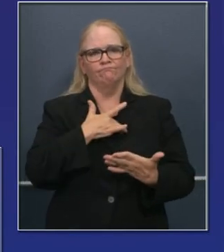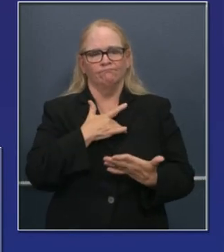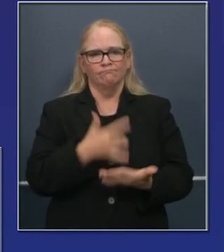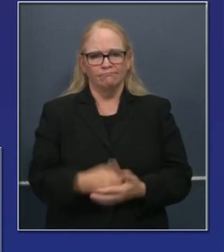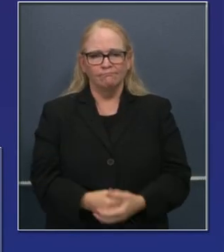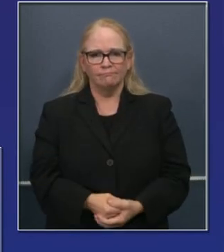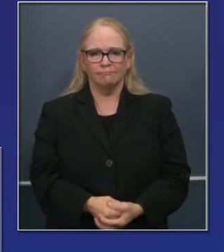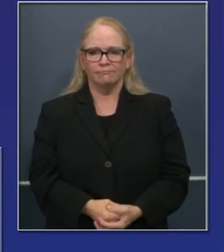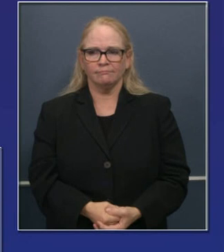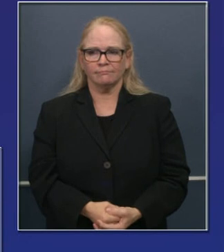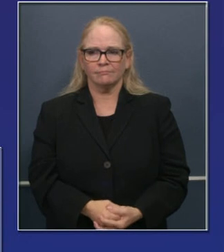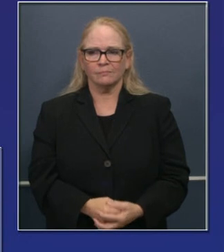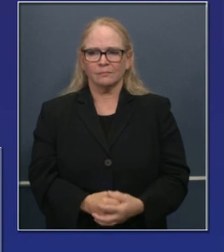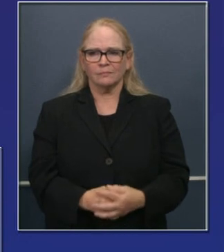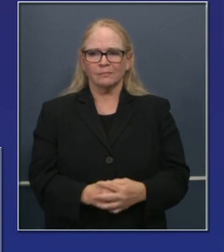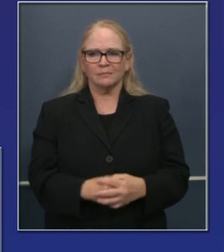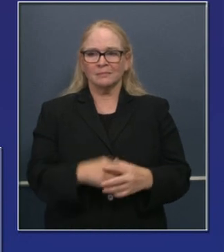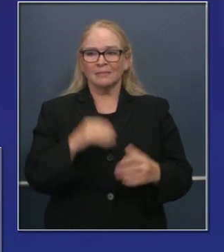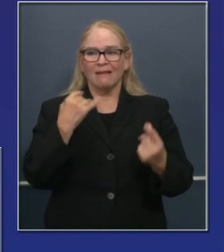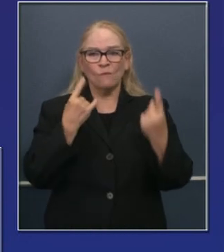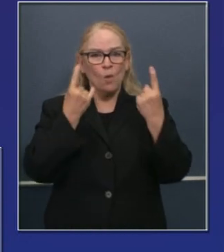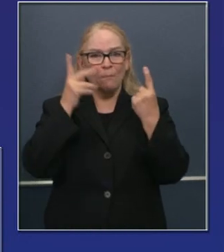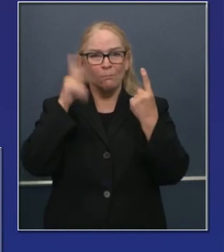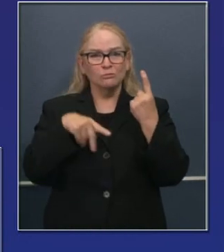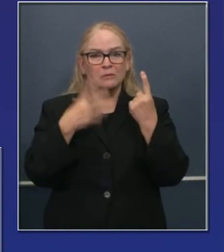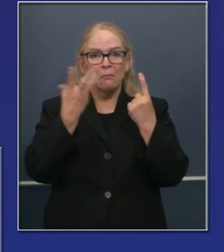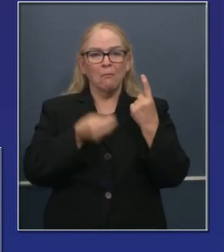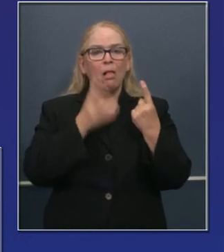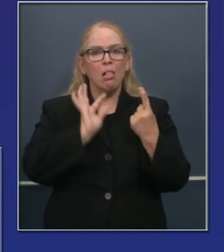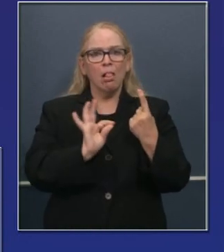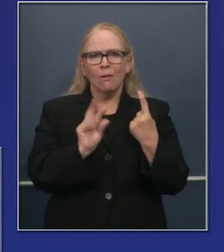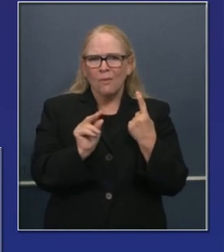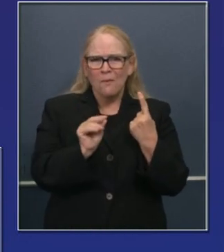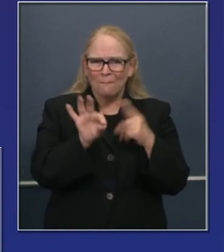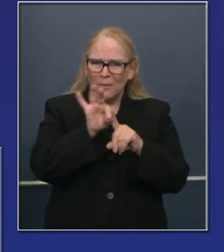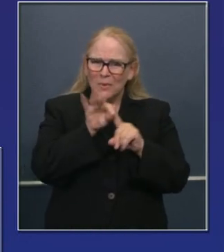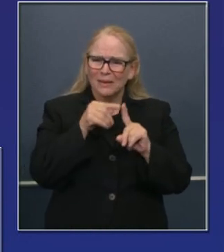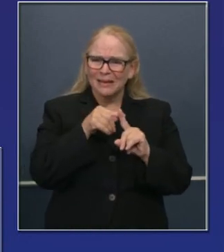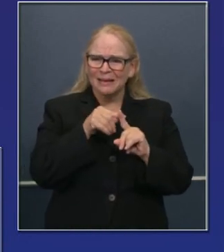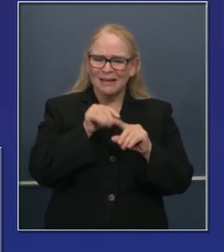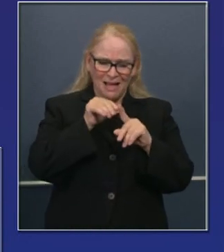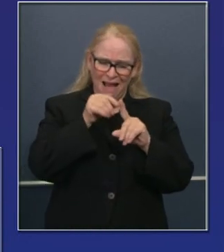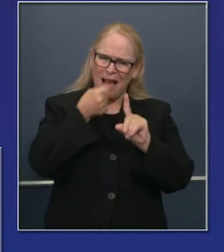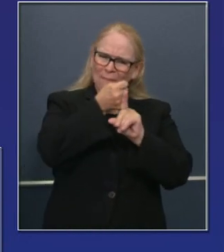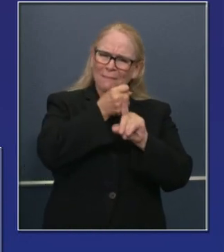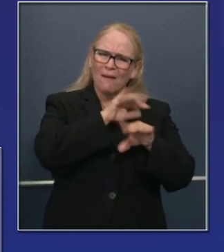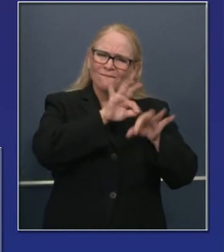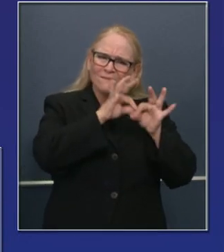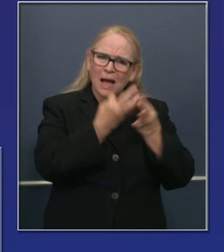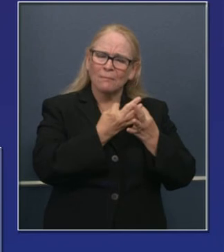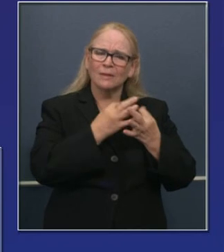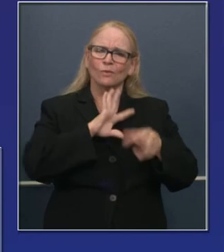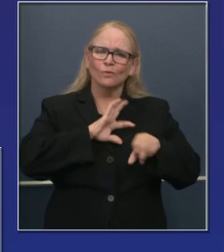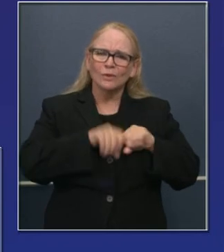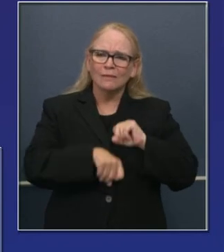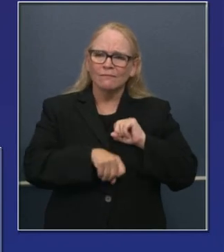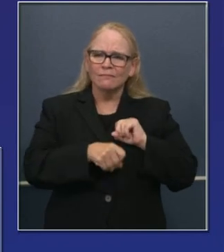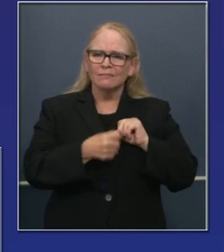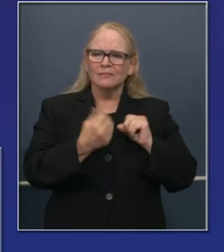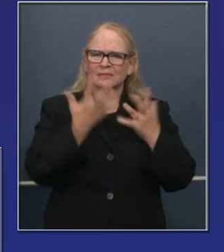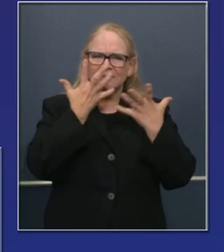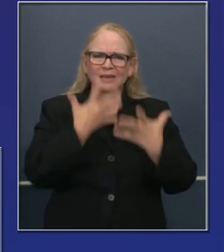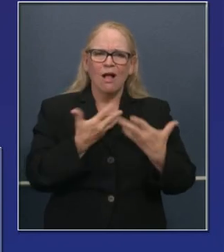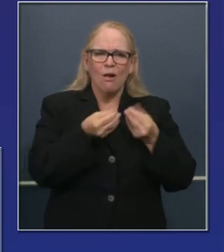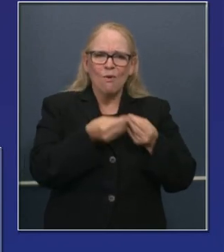significa nada para alguien que haya perdido a un ser querido o familias destruidas por esto. Así